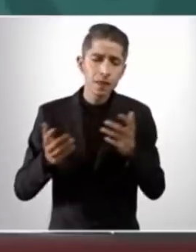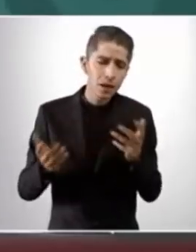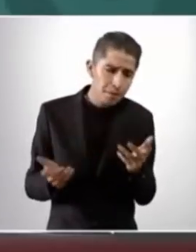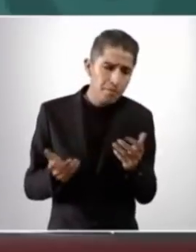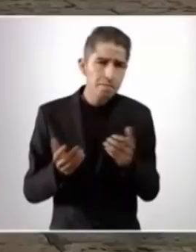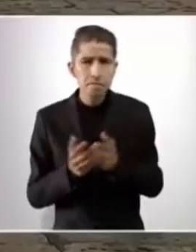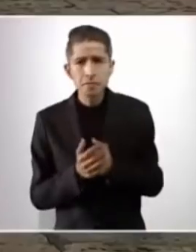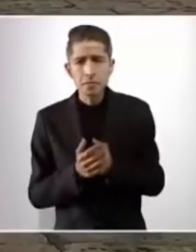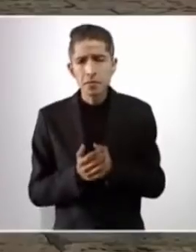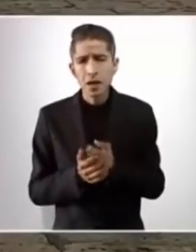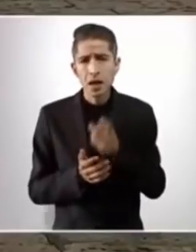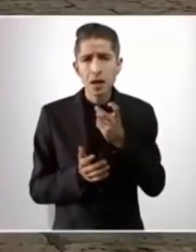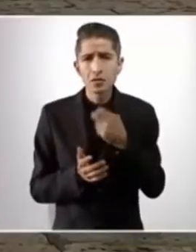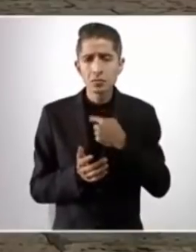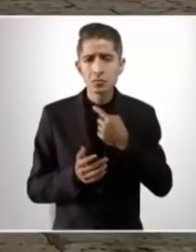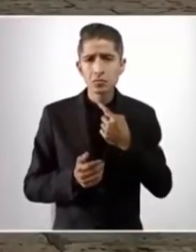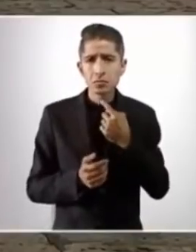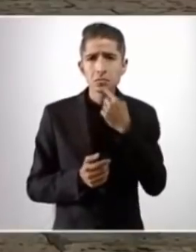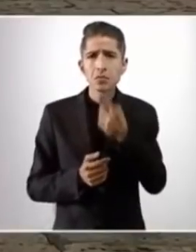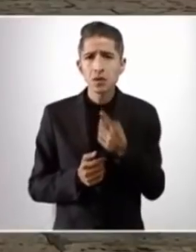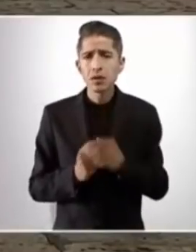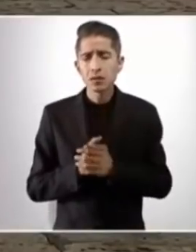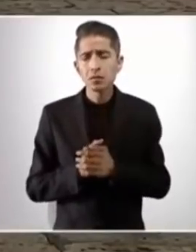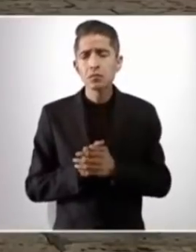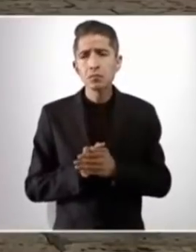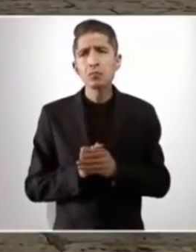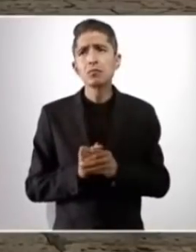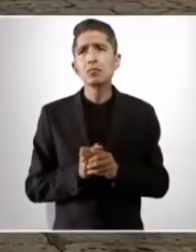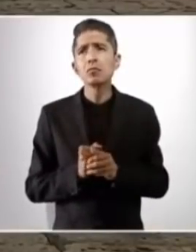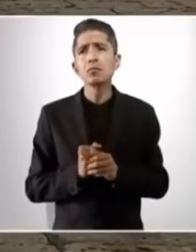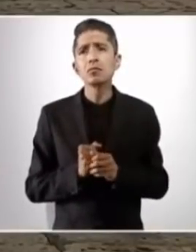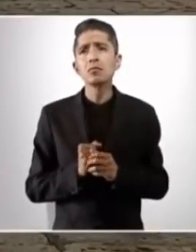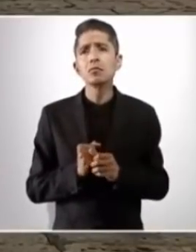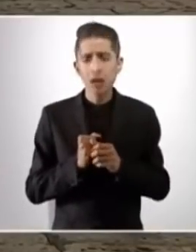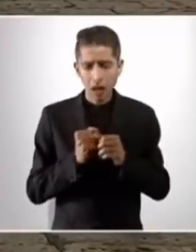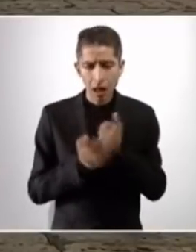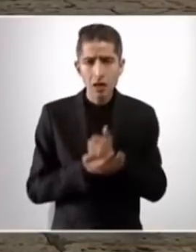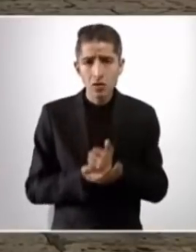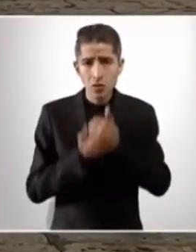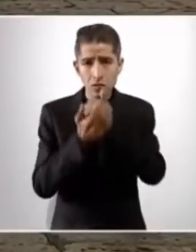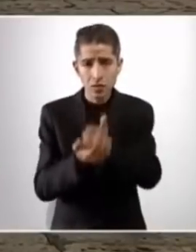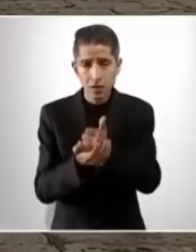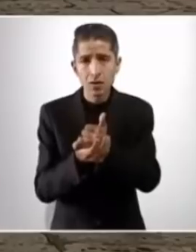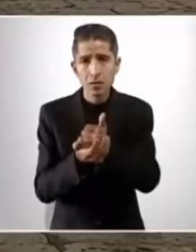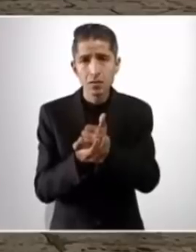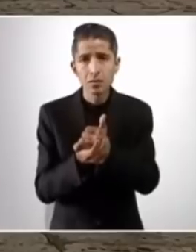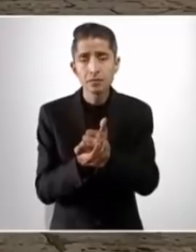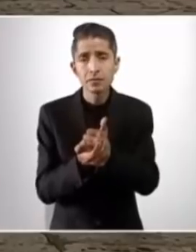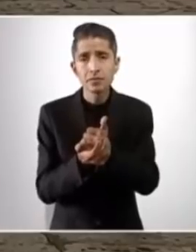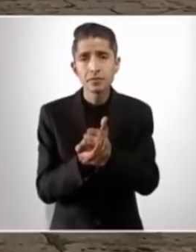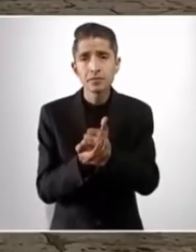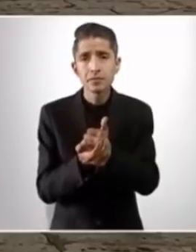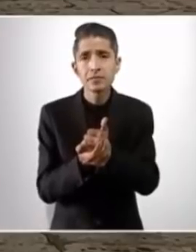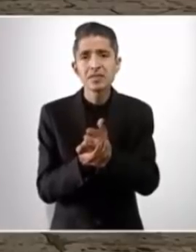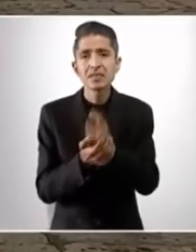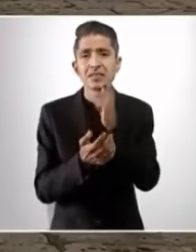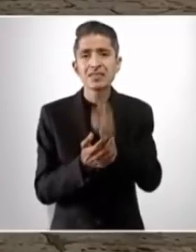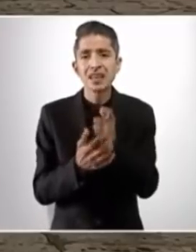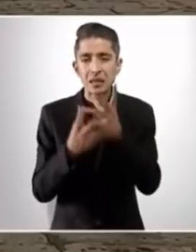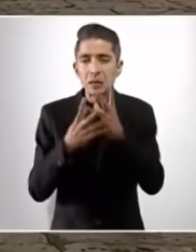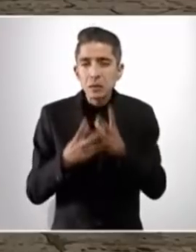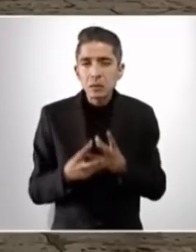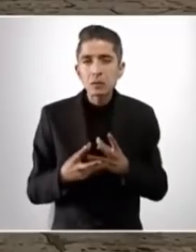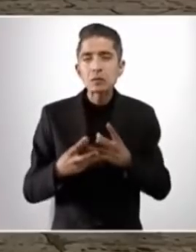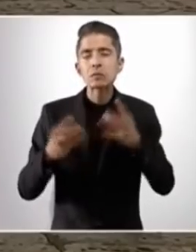destacada, vamos a ayudar para enfrentar el problema de la